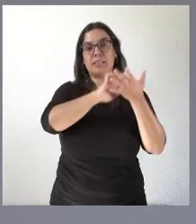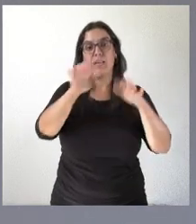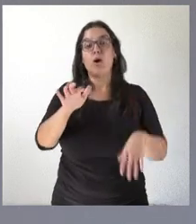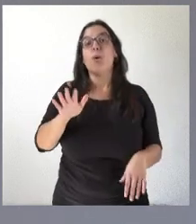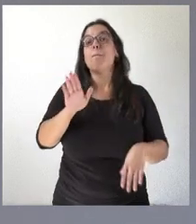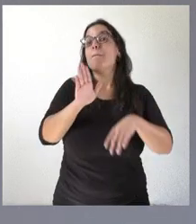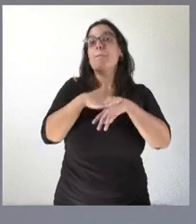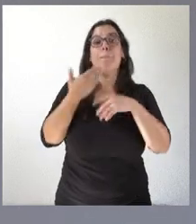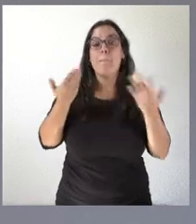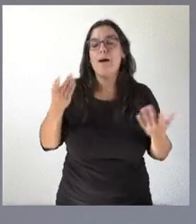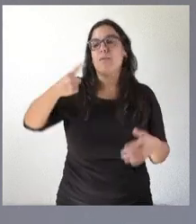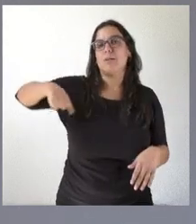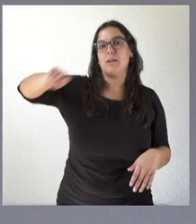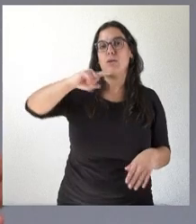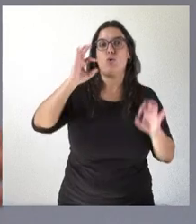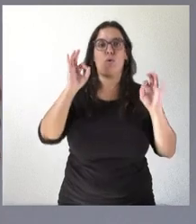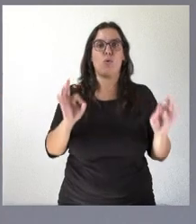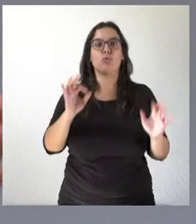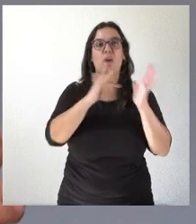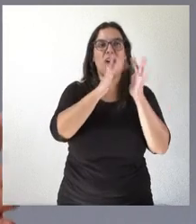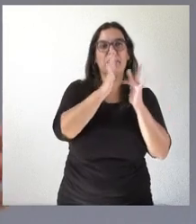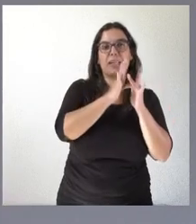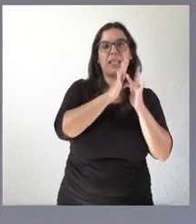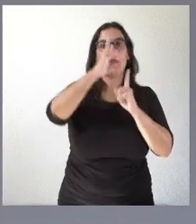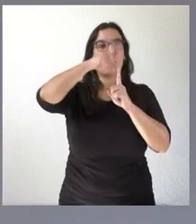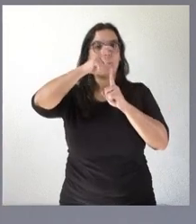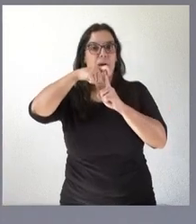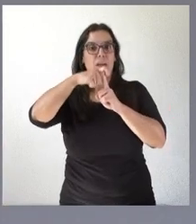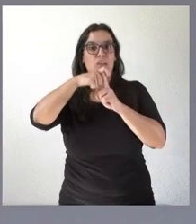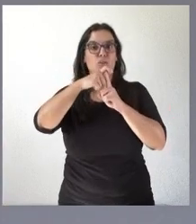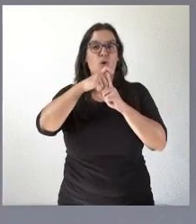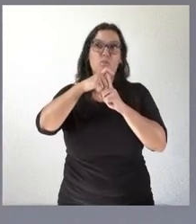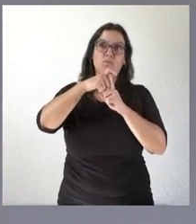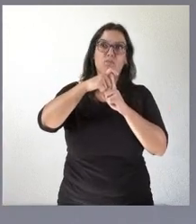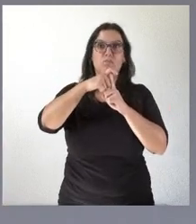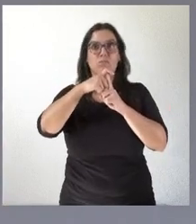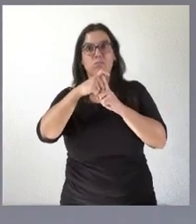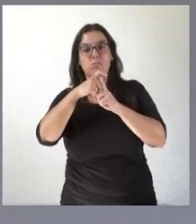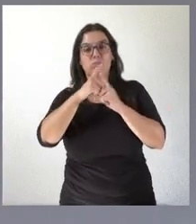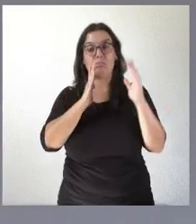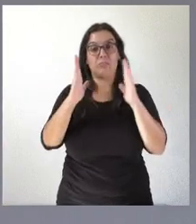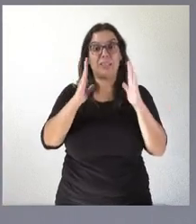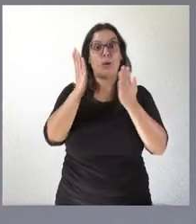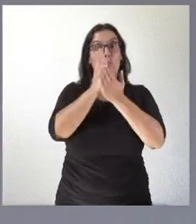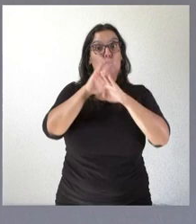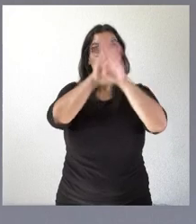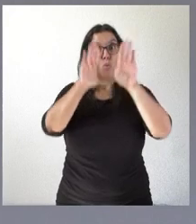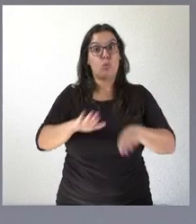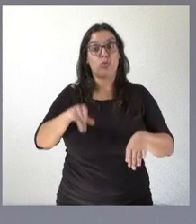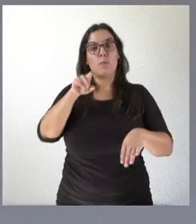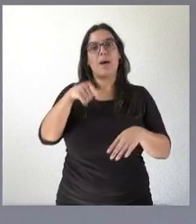de que de que los meses de abril de mayo últimos de carrera podamos